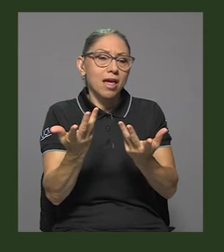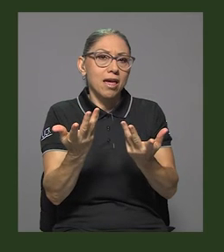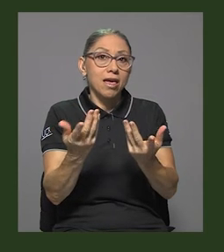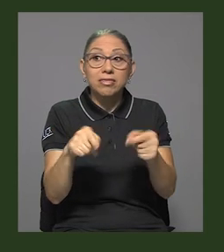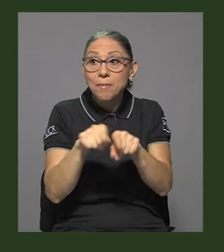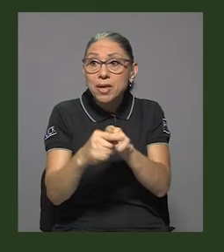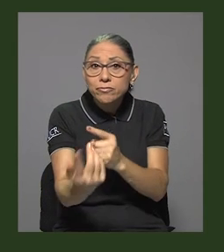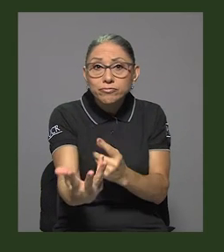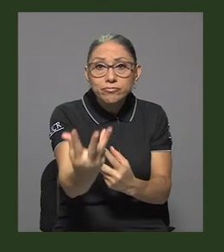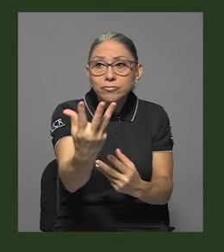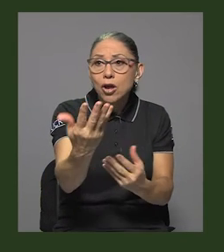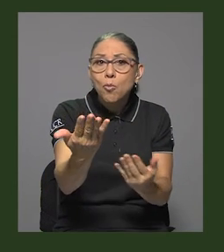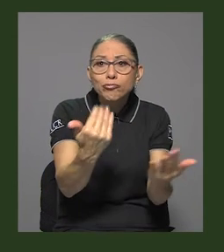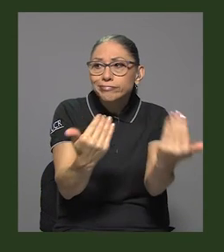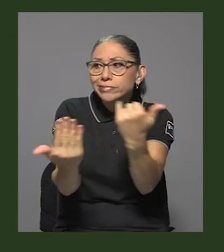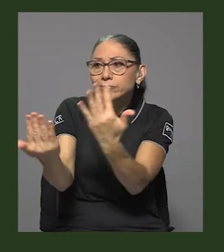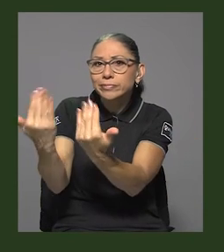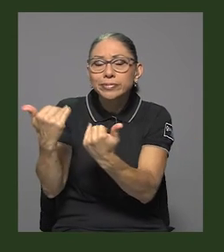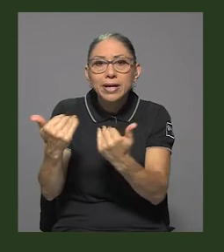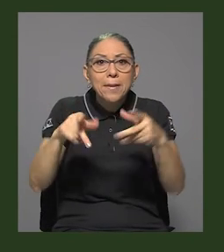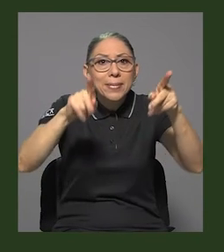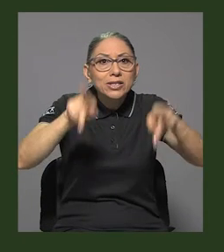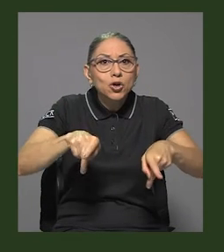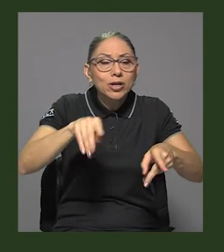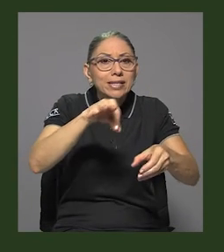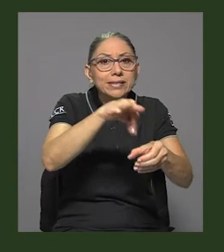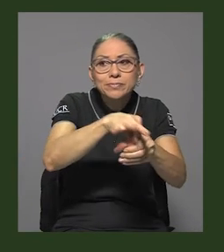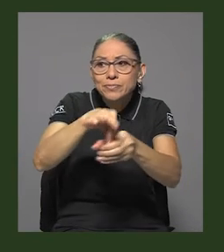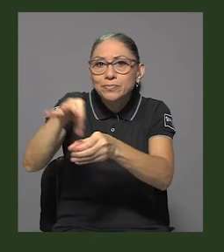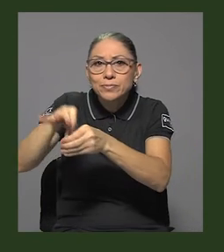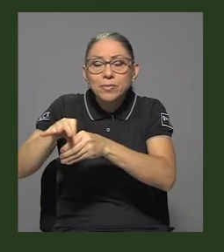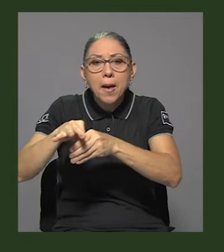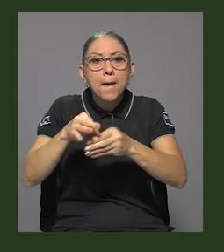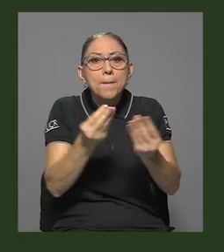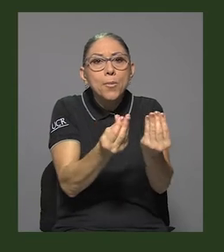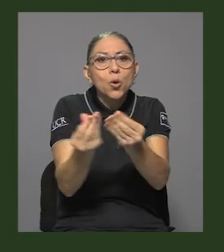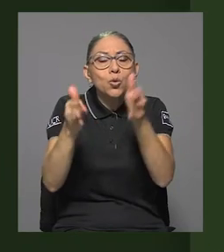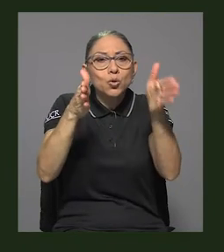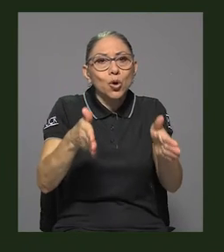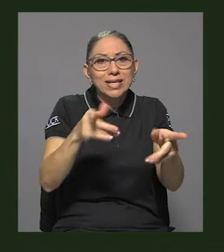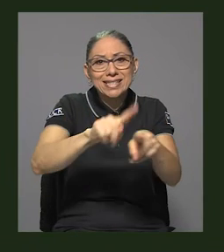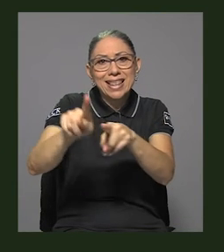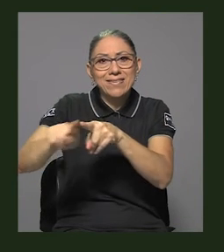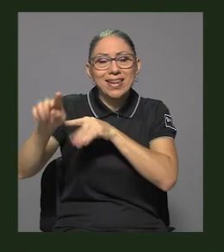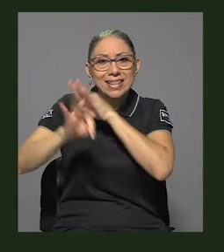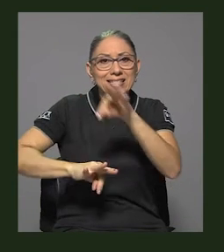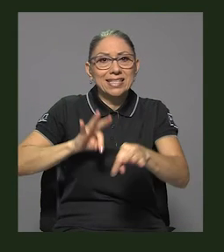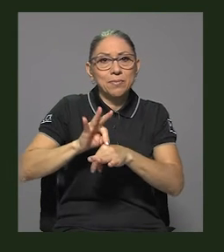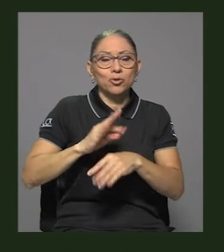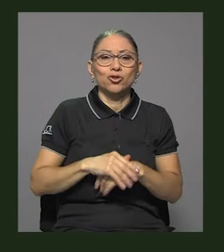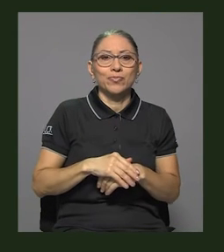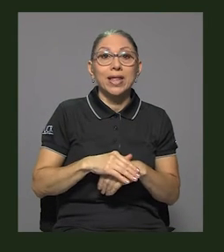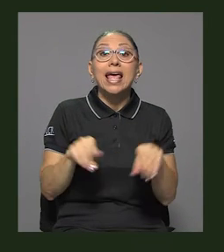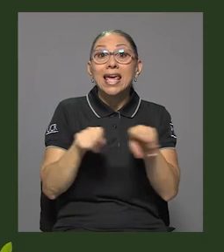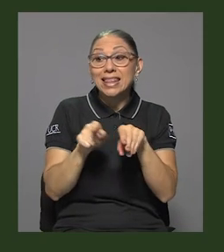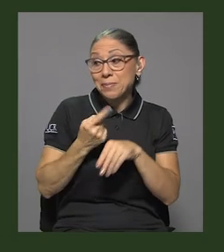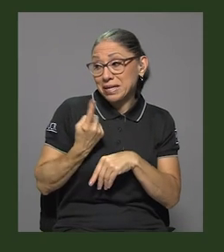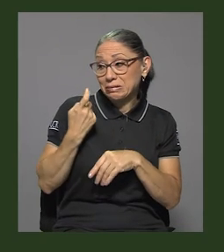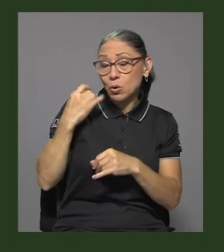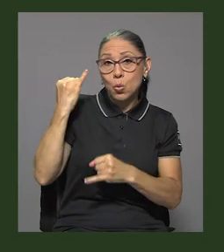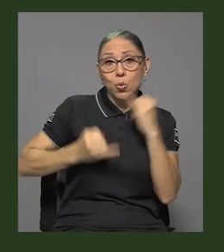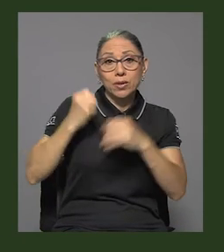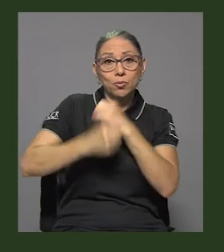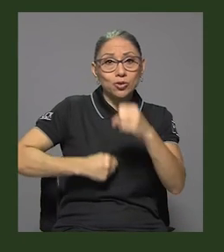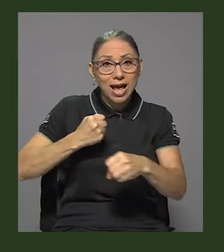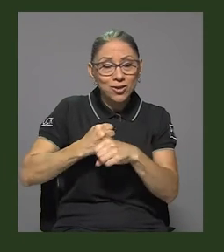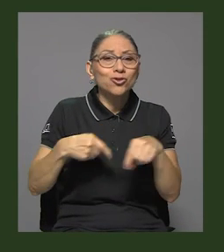productores agroalimentarios de diferentes tipos, y más recientemente en los últimos años ha tenido un componente